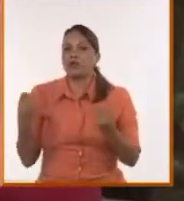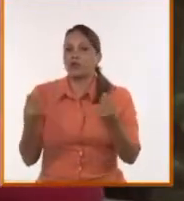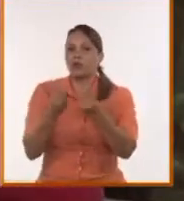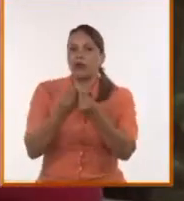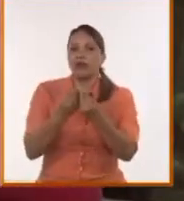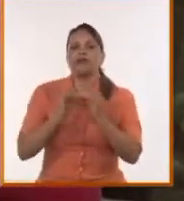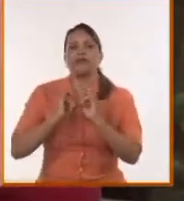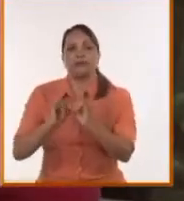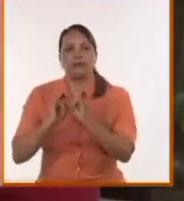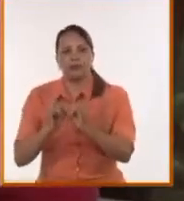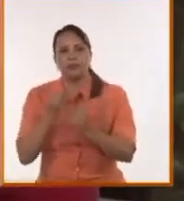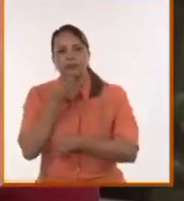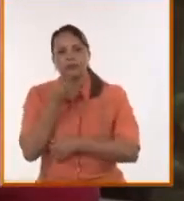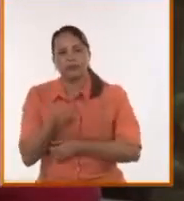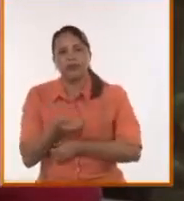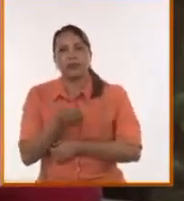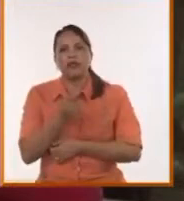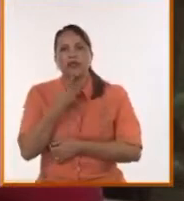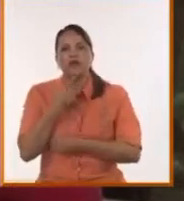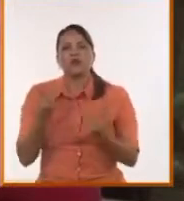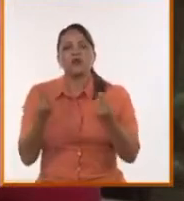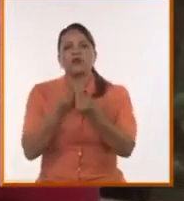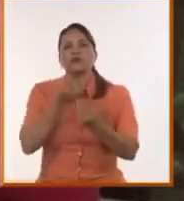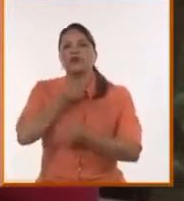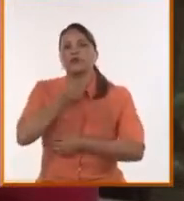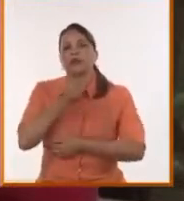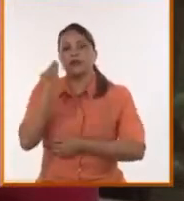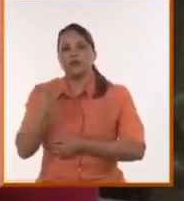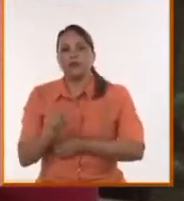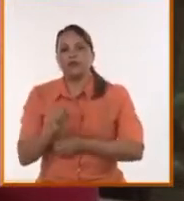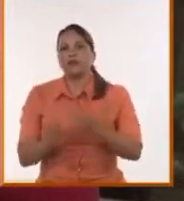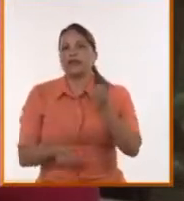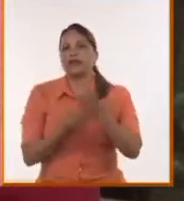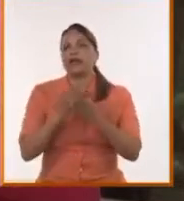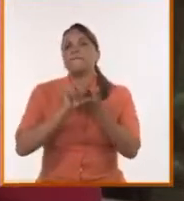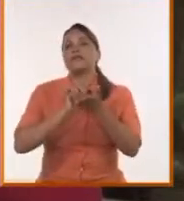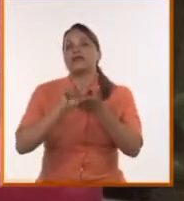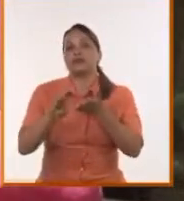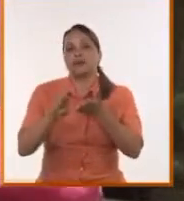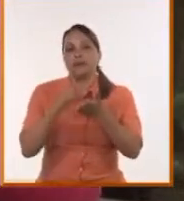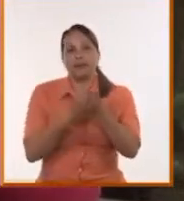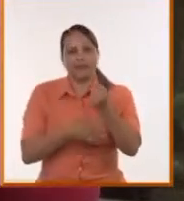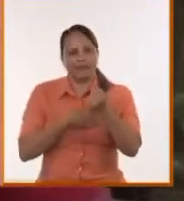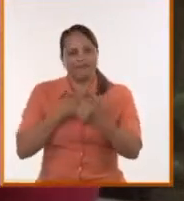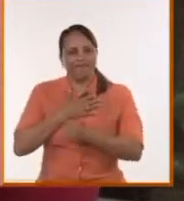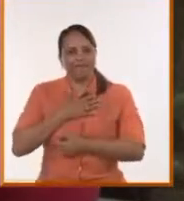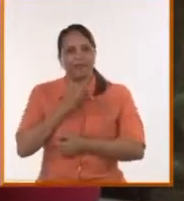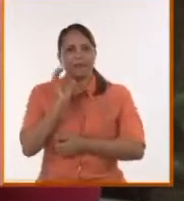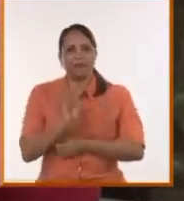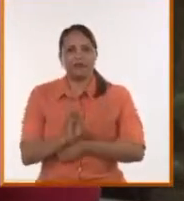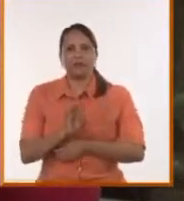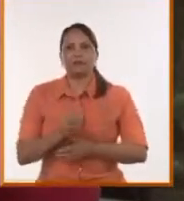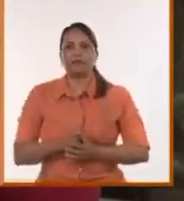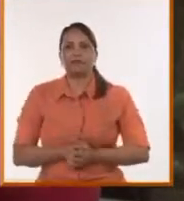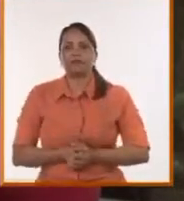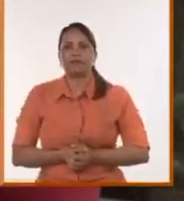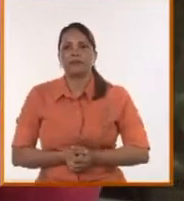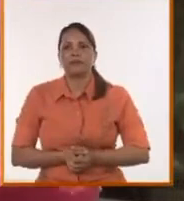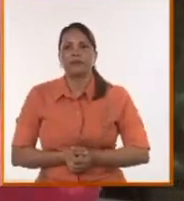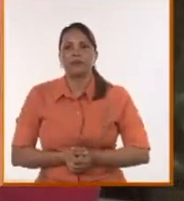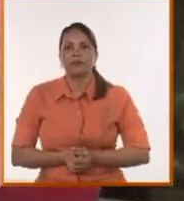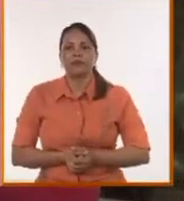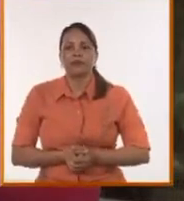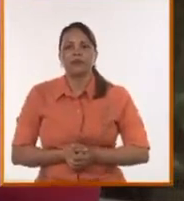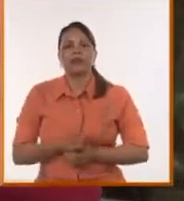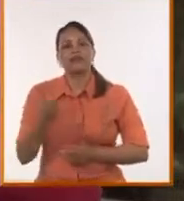está el periodista, y que le están coayudando en la conformación de ese mensaje para que realmente llegue. Y bueno, y sin duda una de las claves es hacer